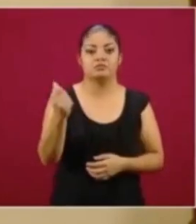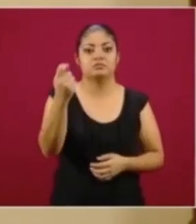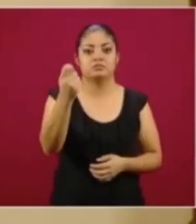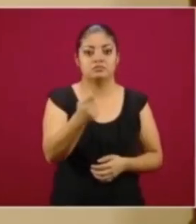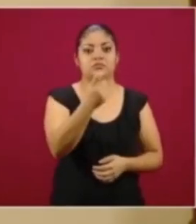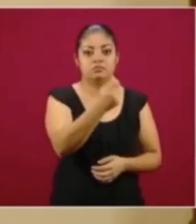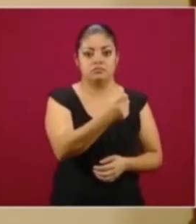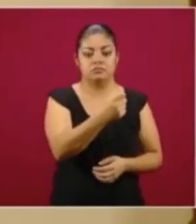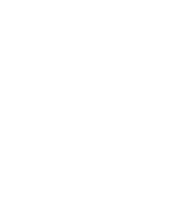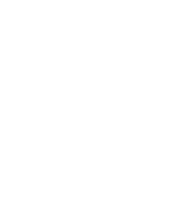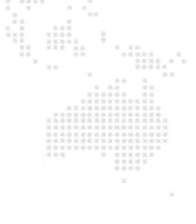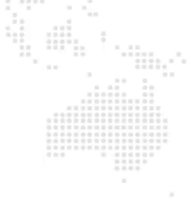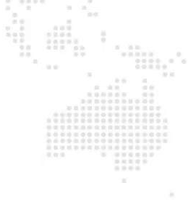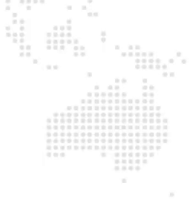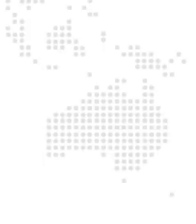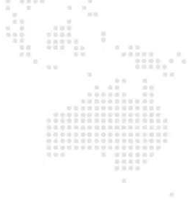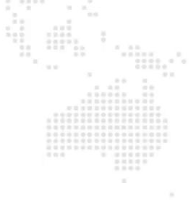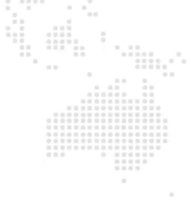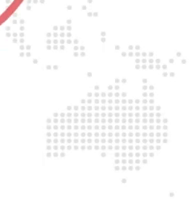nuestra Constitución.